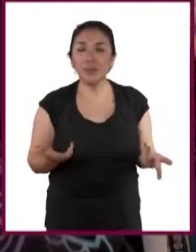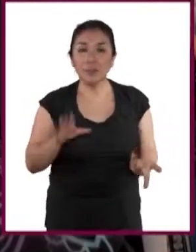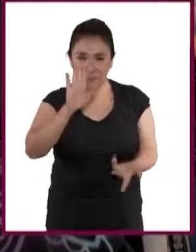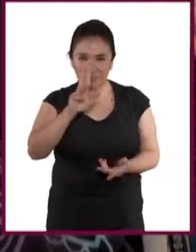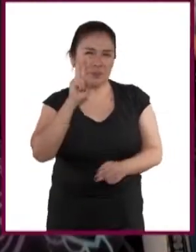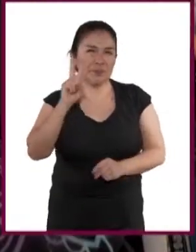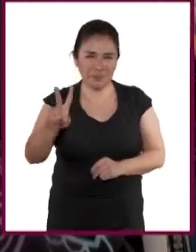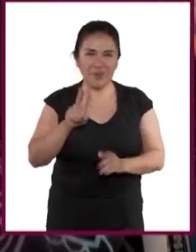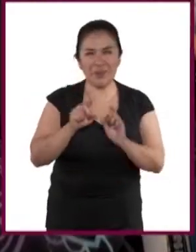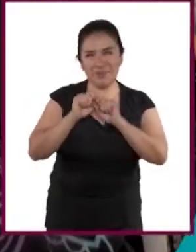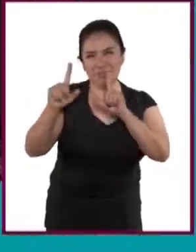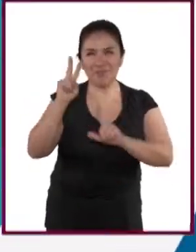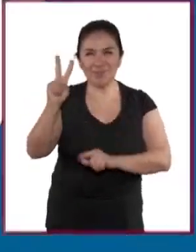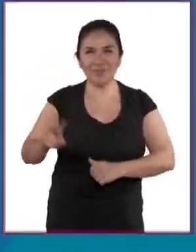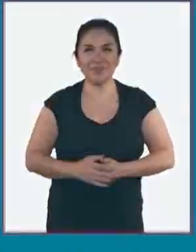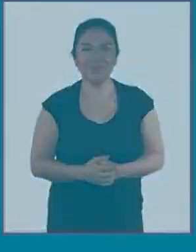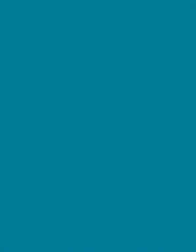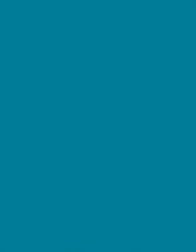Acompáñenme a ver lo siguiente.